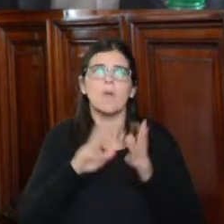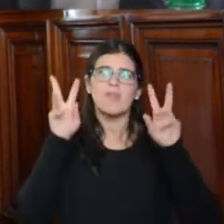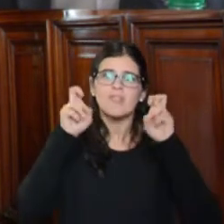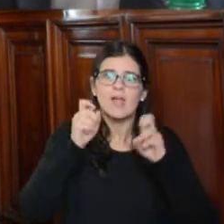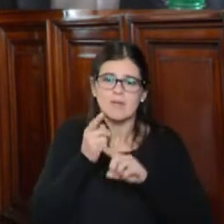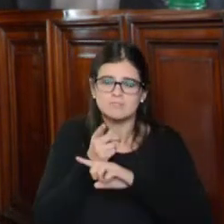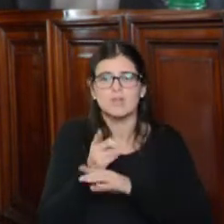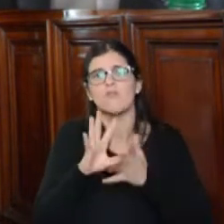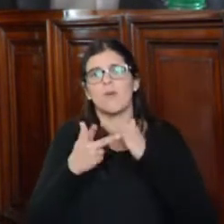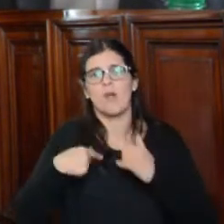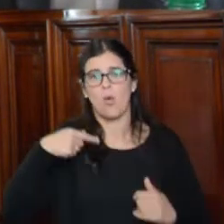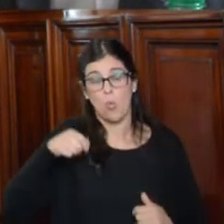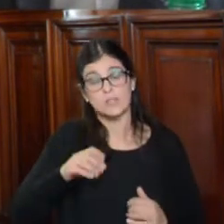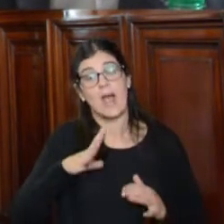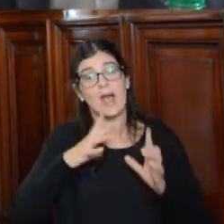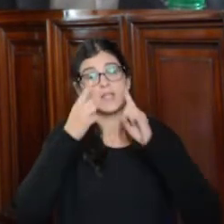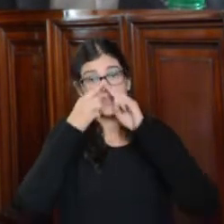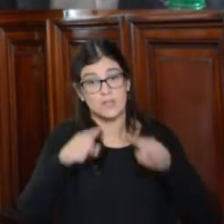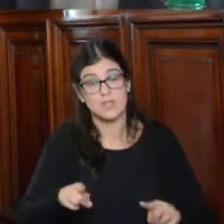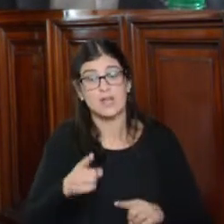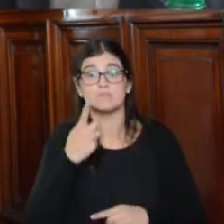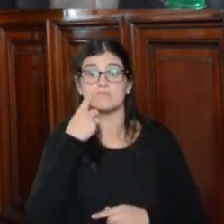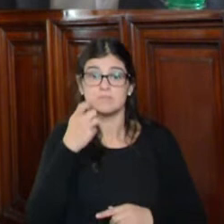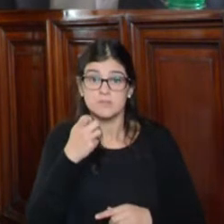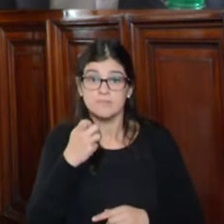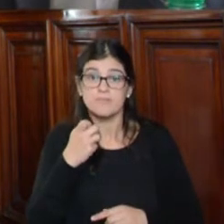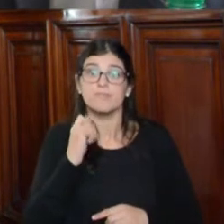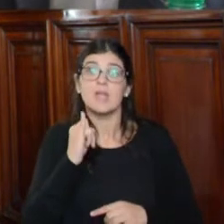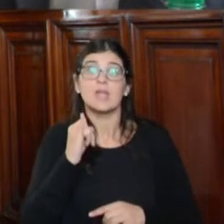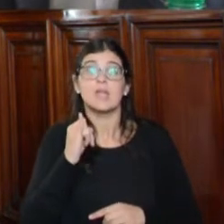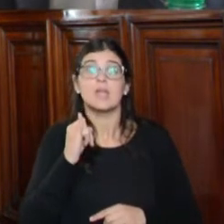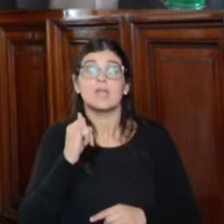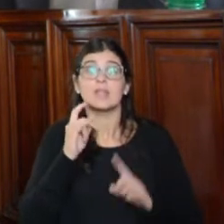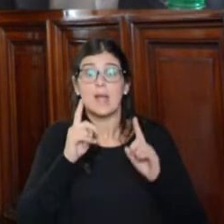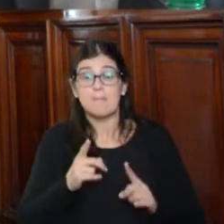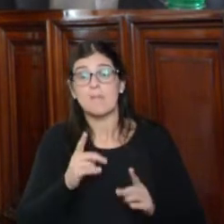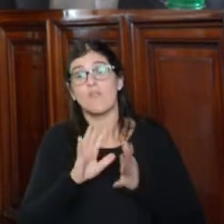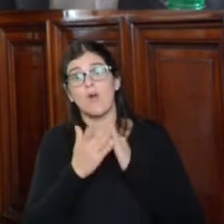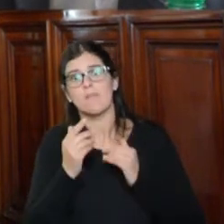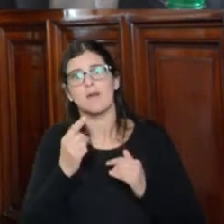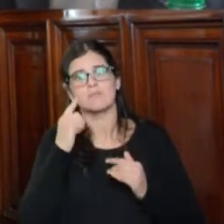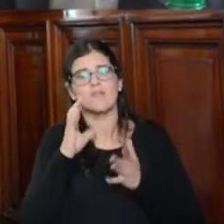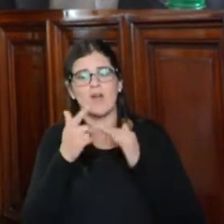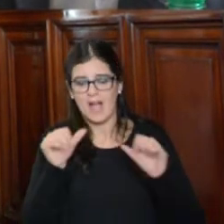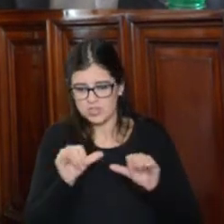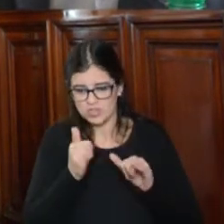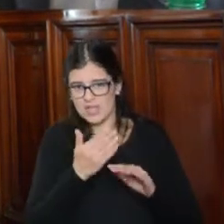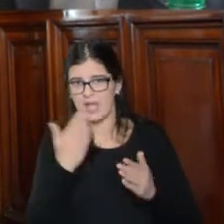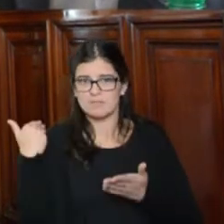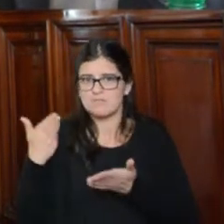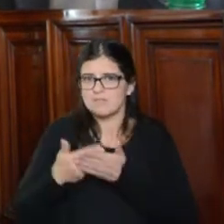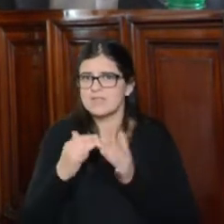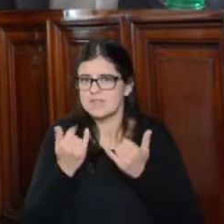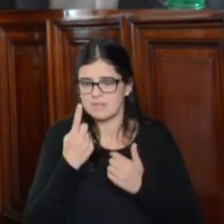Con lo cual hay que diferenciar y tenemos, digamos, y resaltan más estas últimas acciones que aparecen, porque